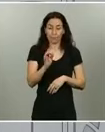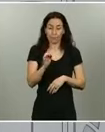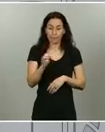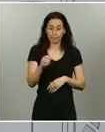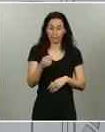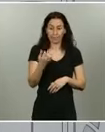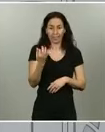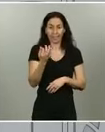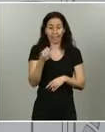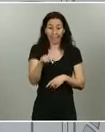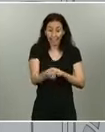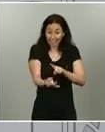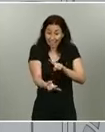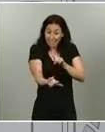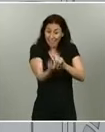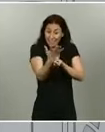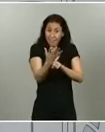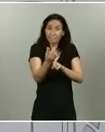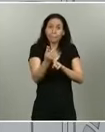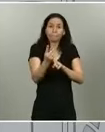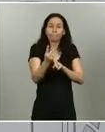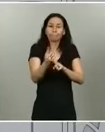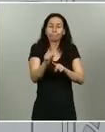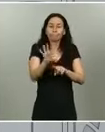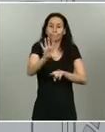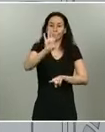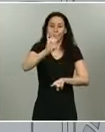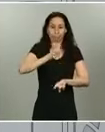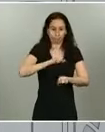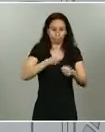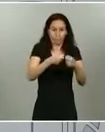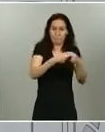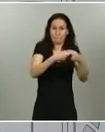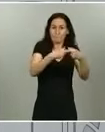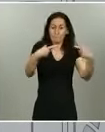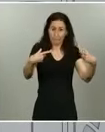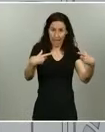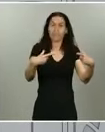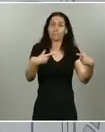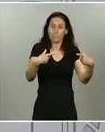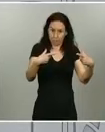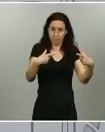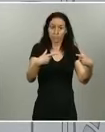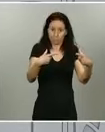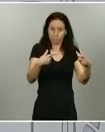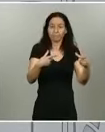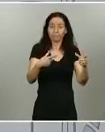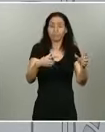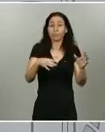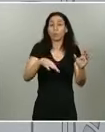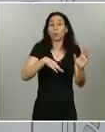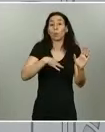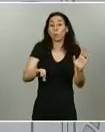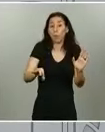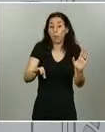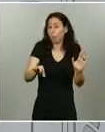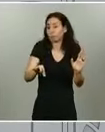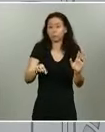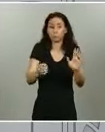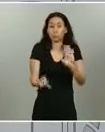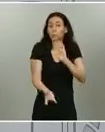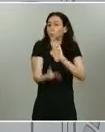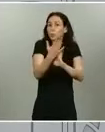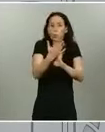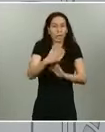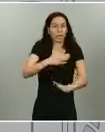rebrotes que todavía no estamos detectando y que probablemente ahora mismo no tenemos podrían empezar en cualquier momento a partir de uno de esos